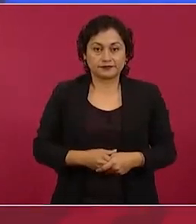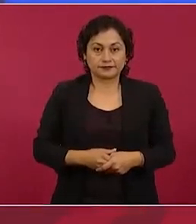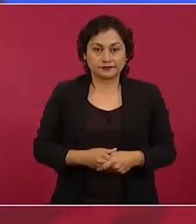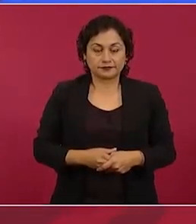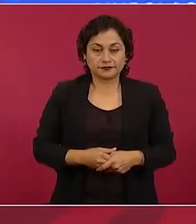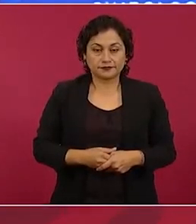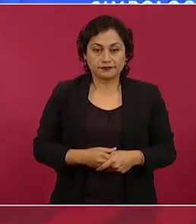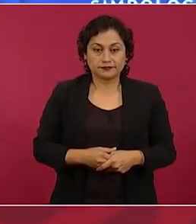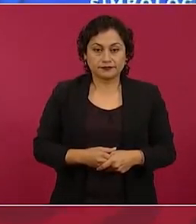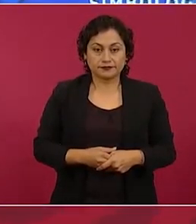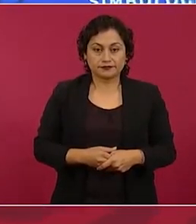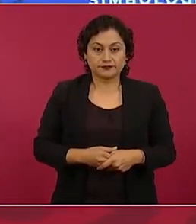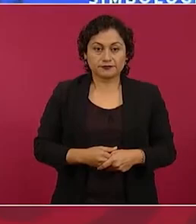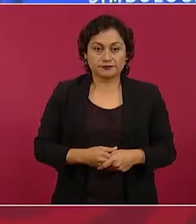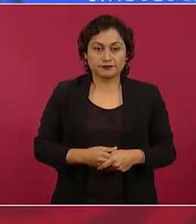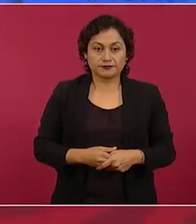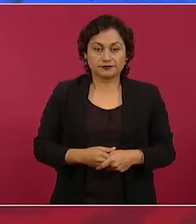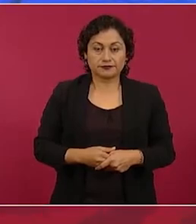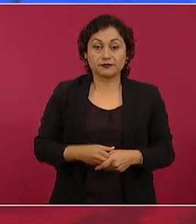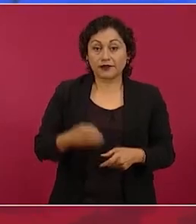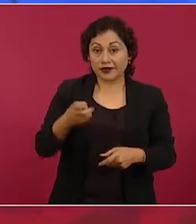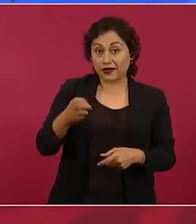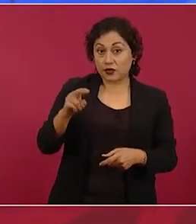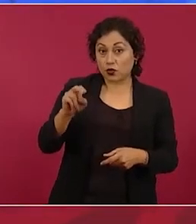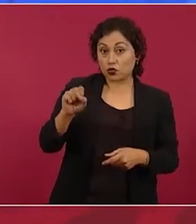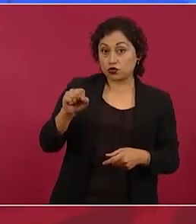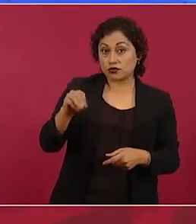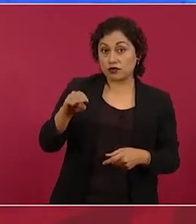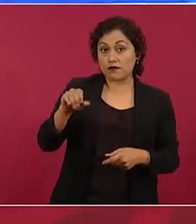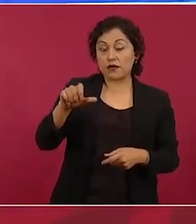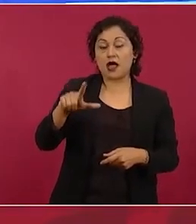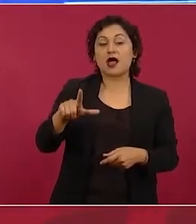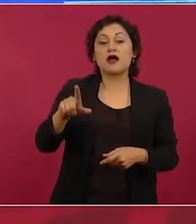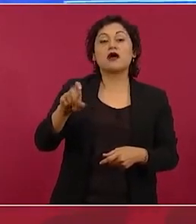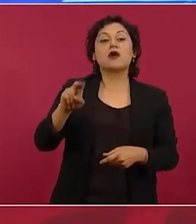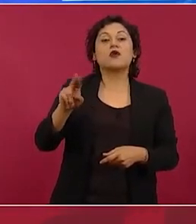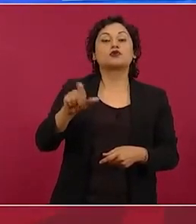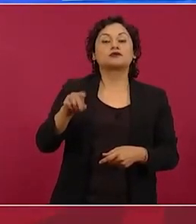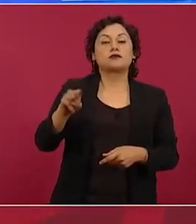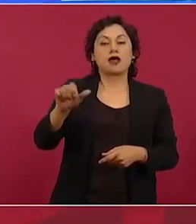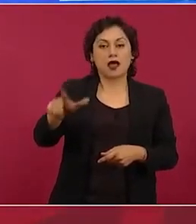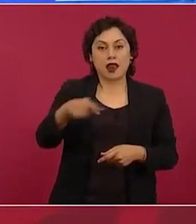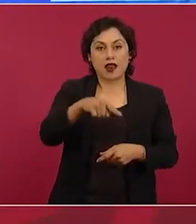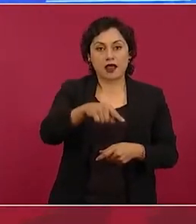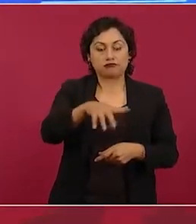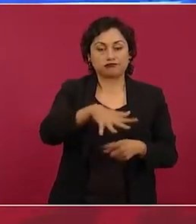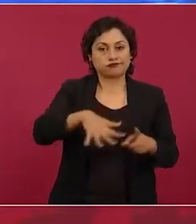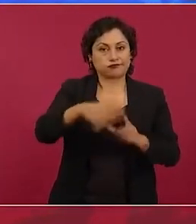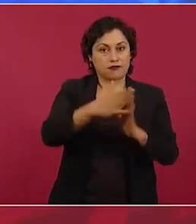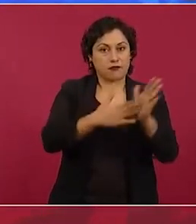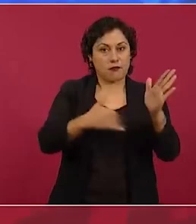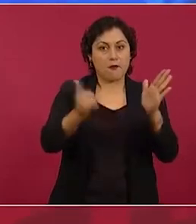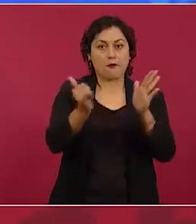que es también centro cultural maya, como Chichen.